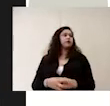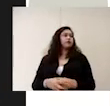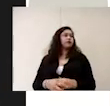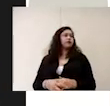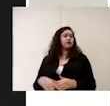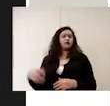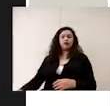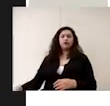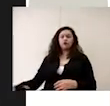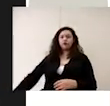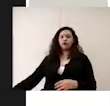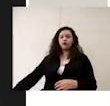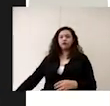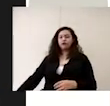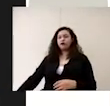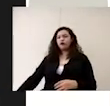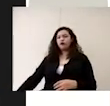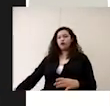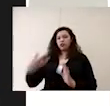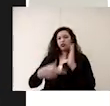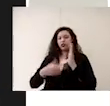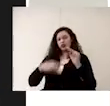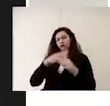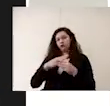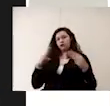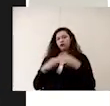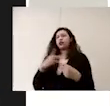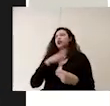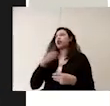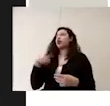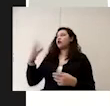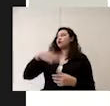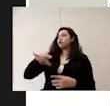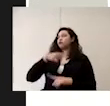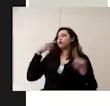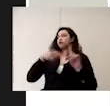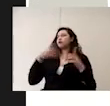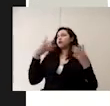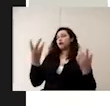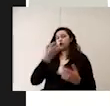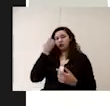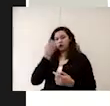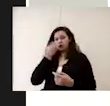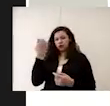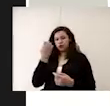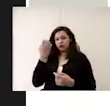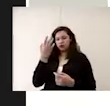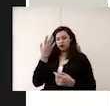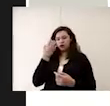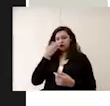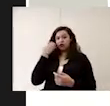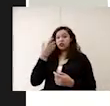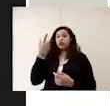para los talleres de manualidades se debe buscar que cada estudiante tenga su propio material